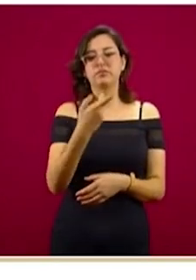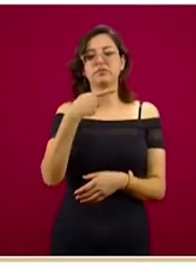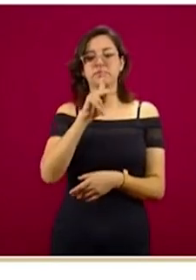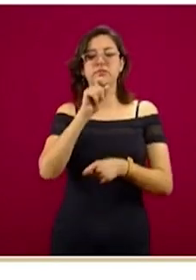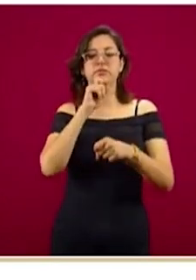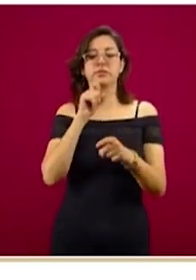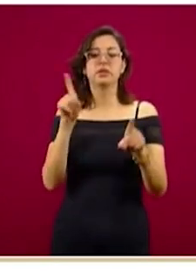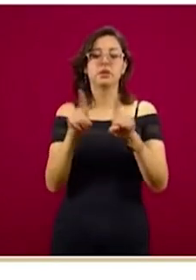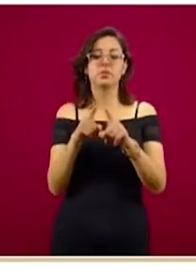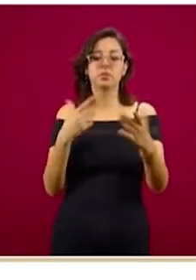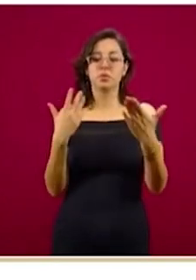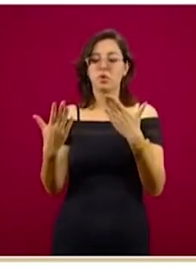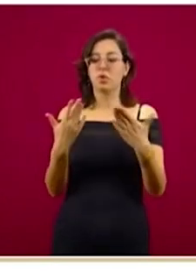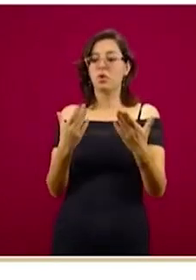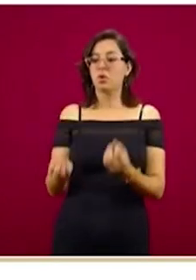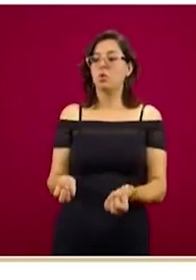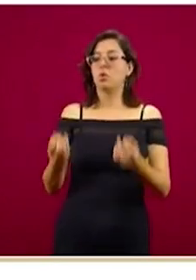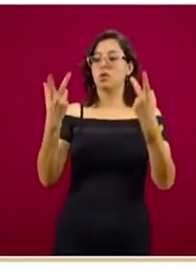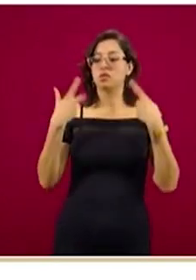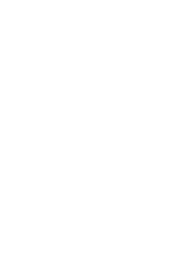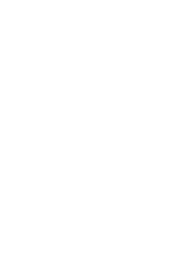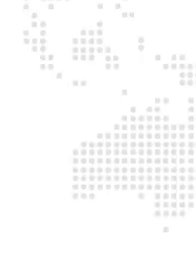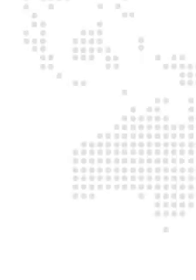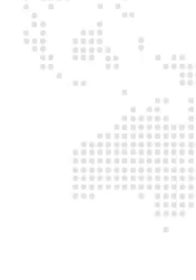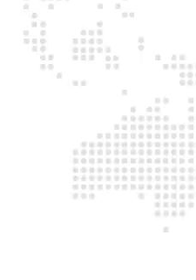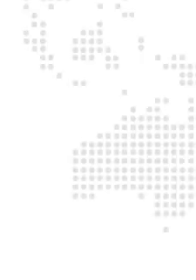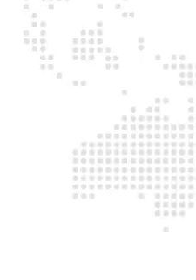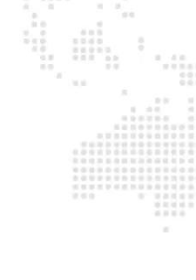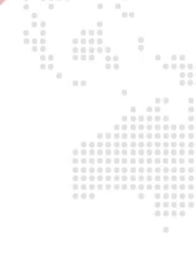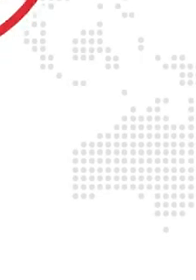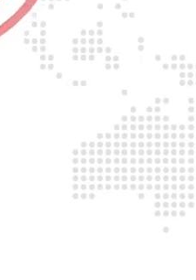proporcional a la afiliación que tenemos en el instituto.